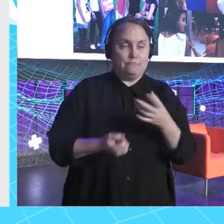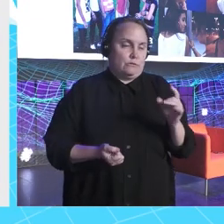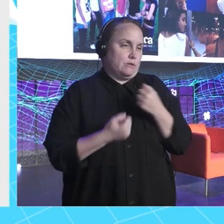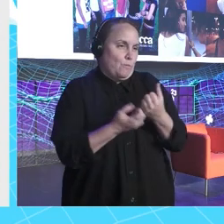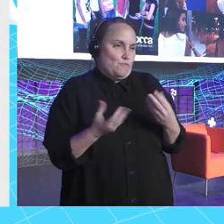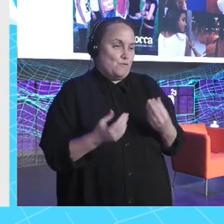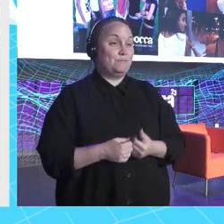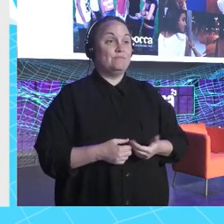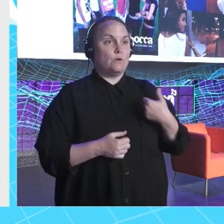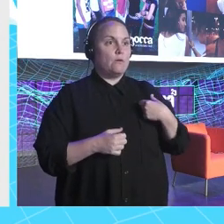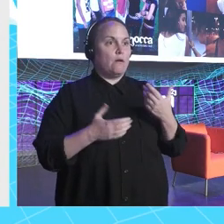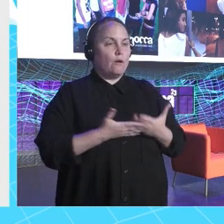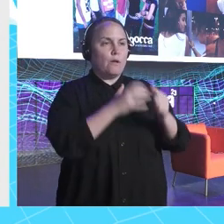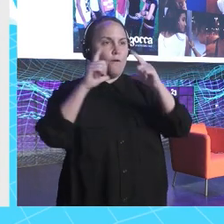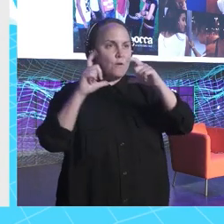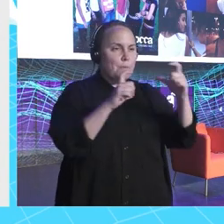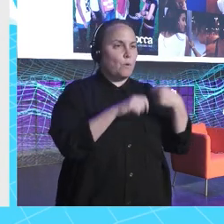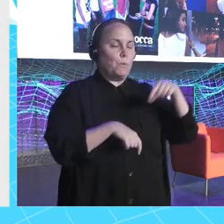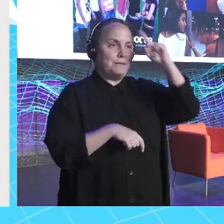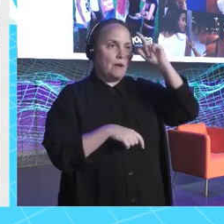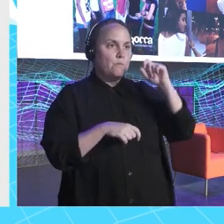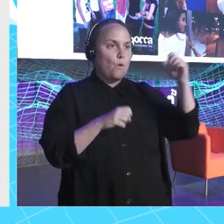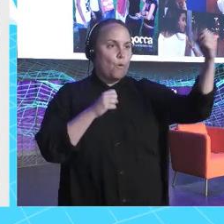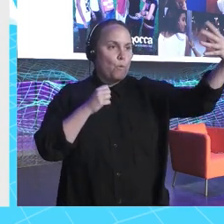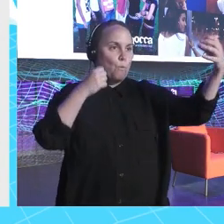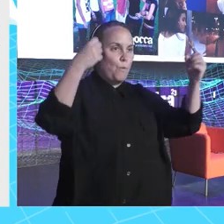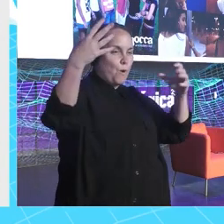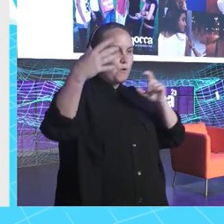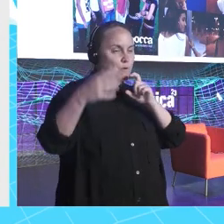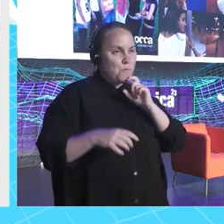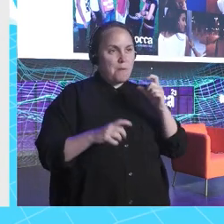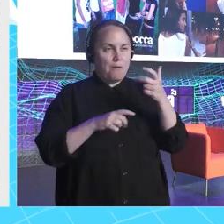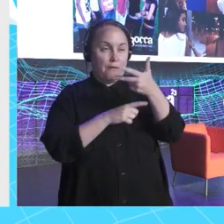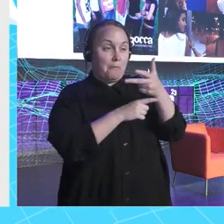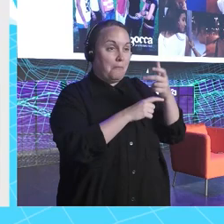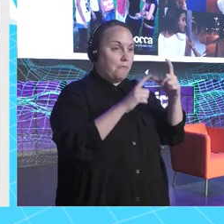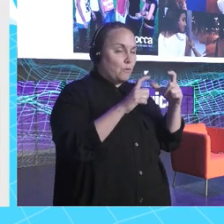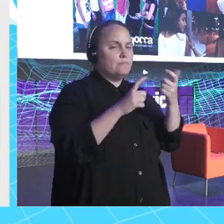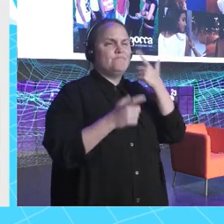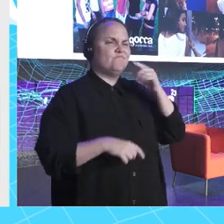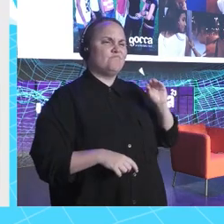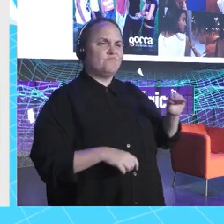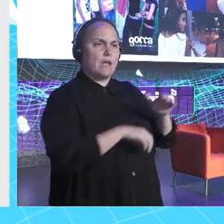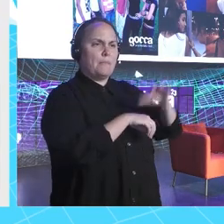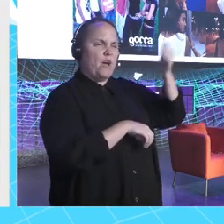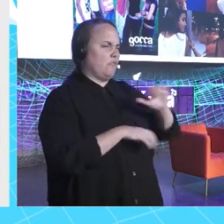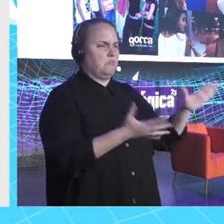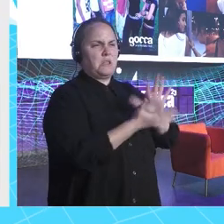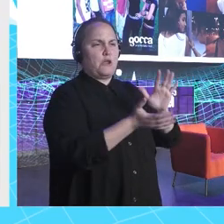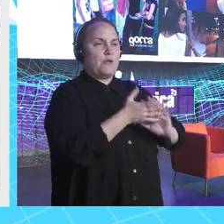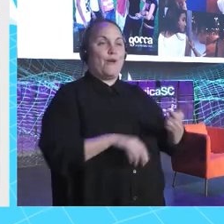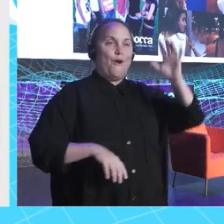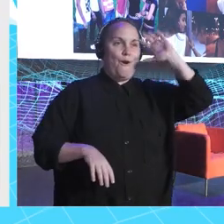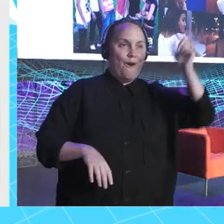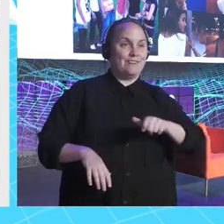foto en ese momento, pero no sabía ni cómo colocar las luces. Y yo dije, Gonzalo, ni te rayes que yo llego aquí y digo, hola,